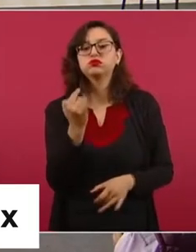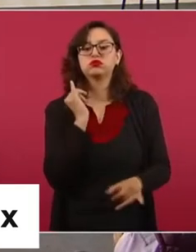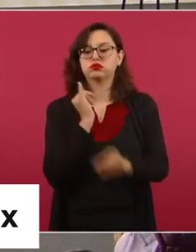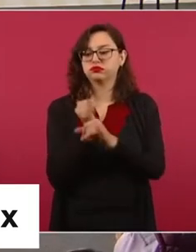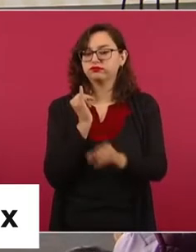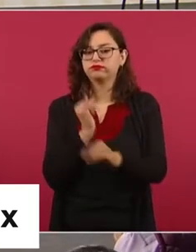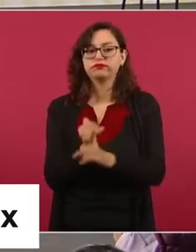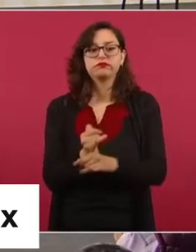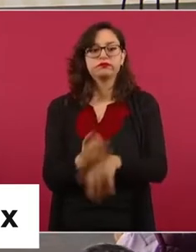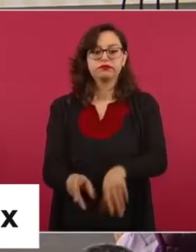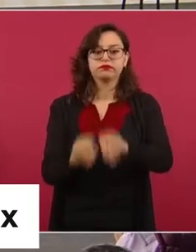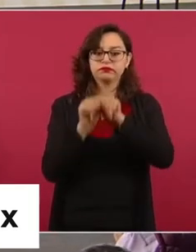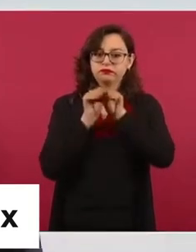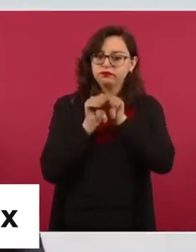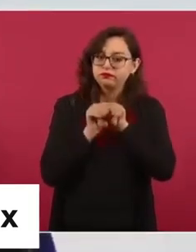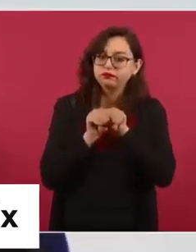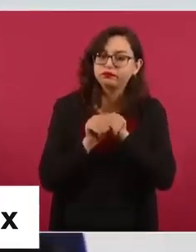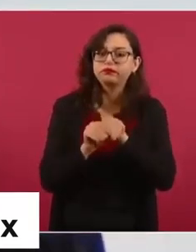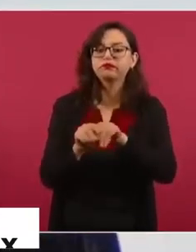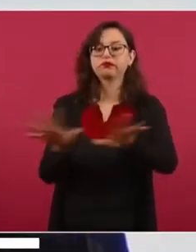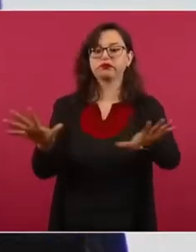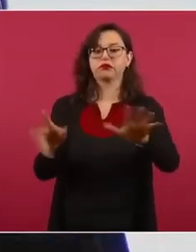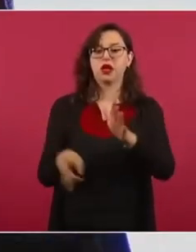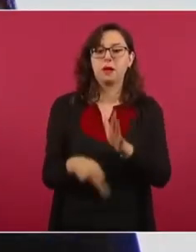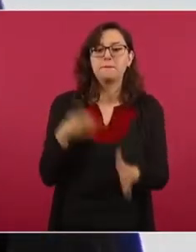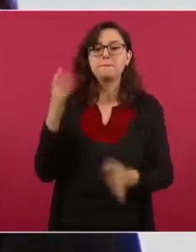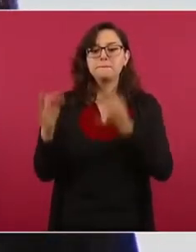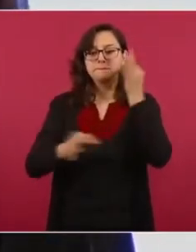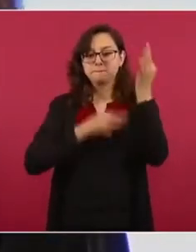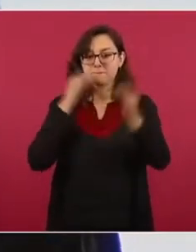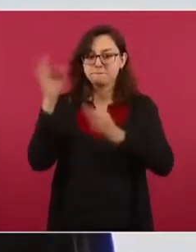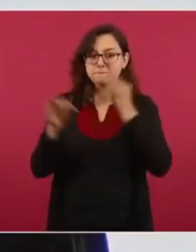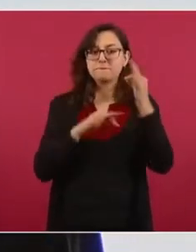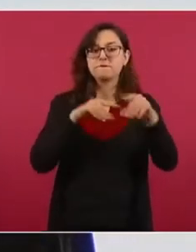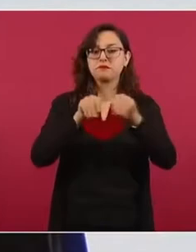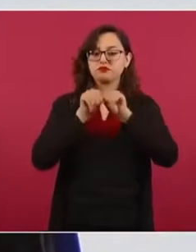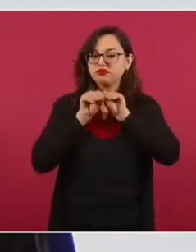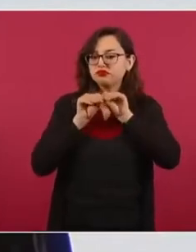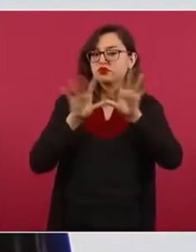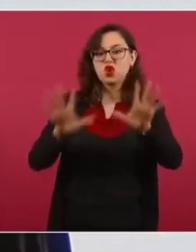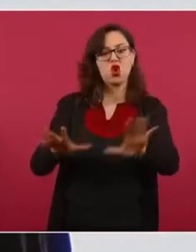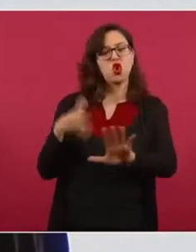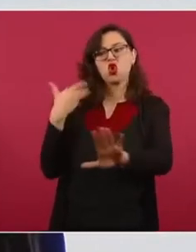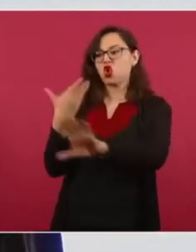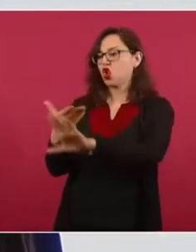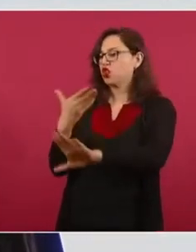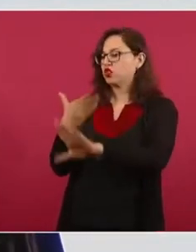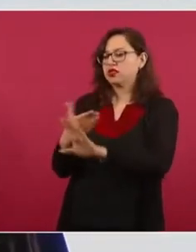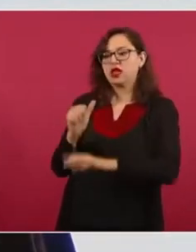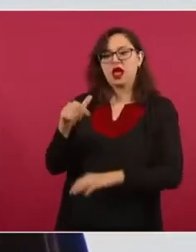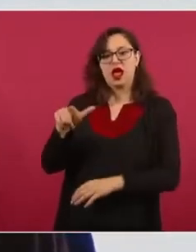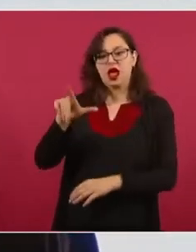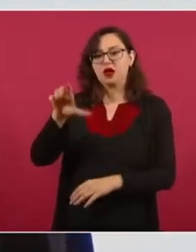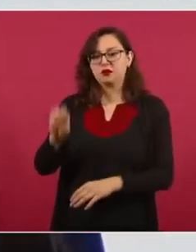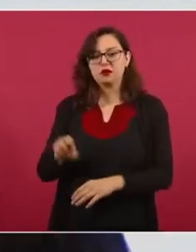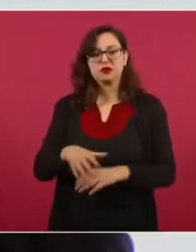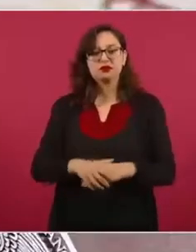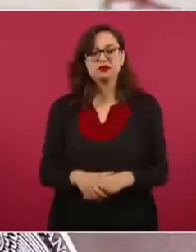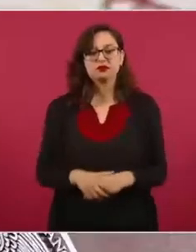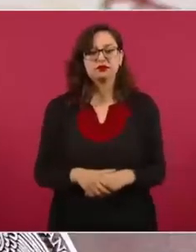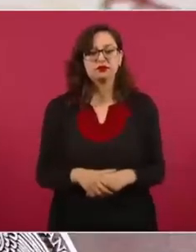se lanzó otra campaña contra esta decisión que se tomó para